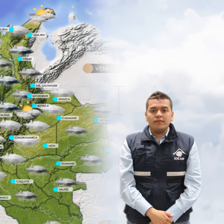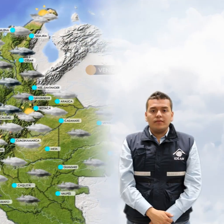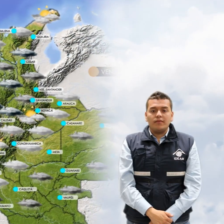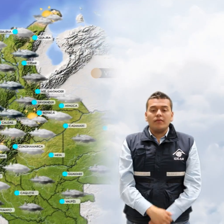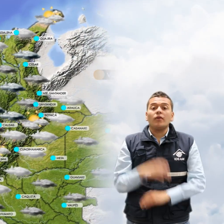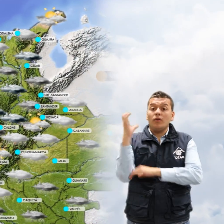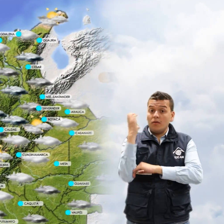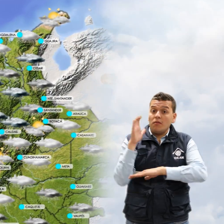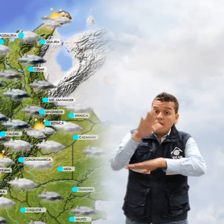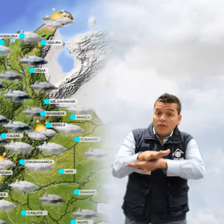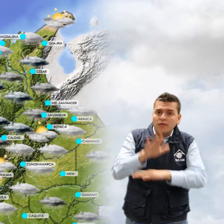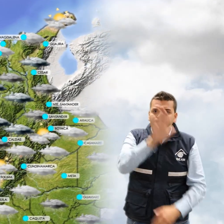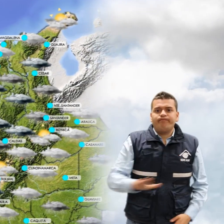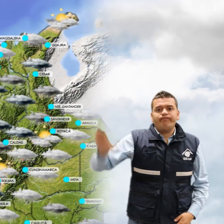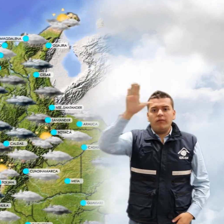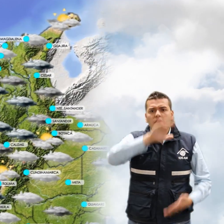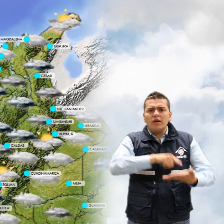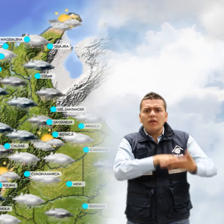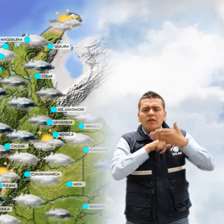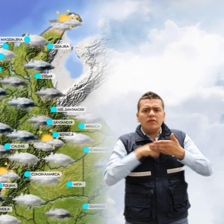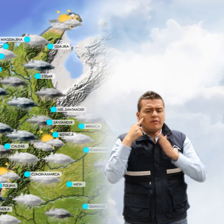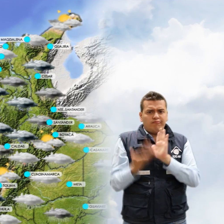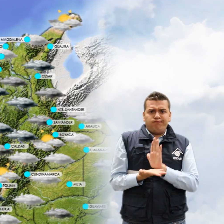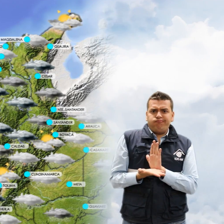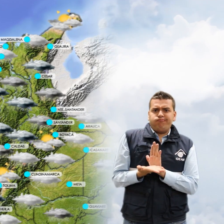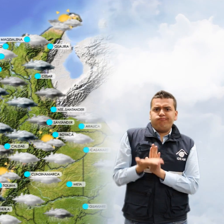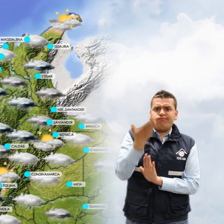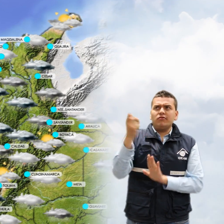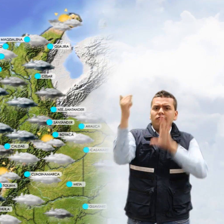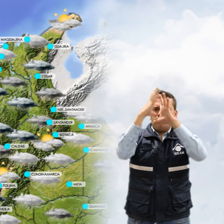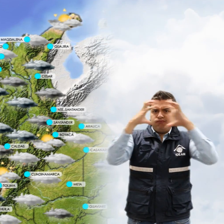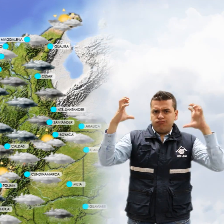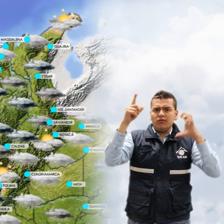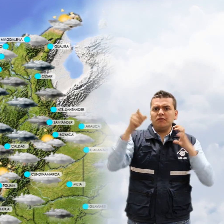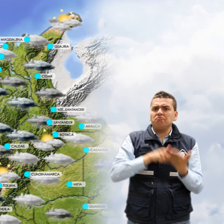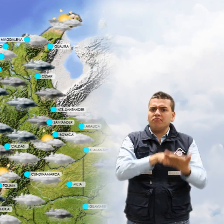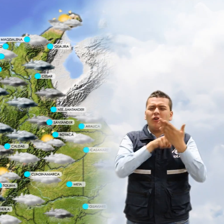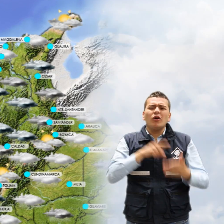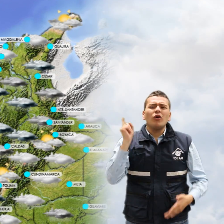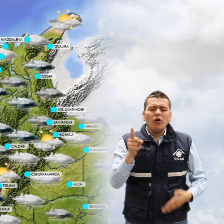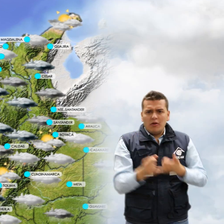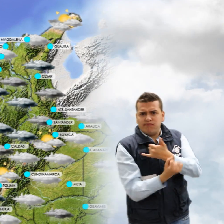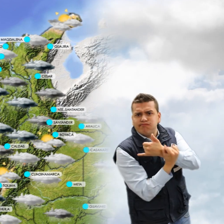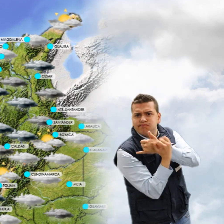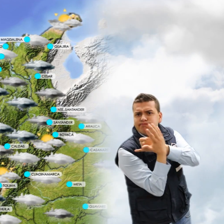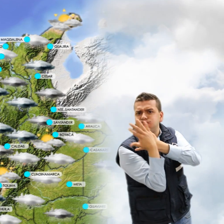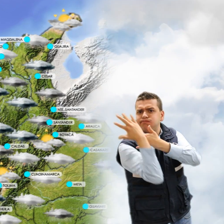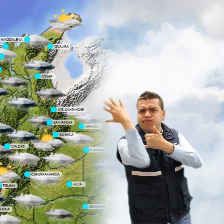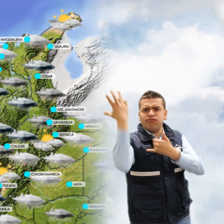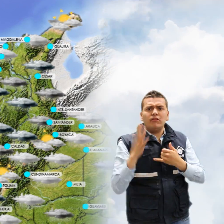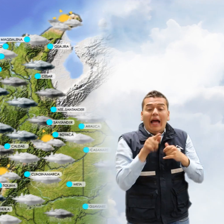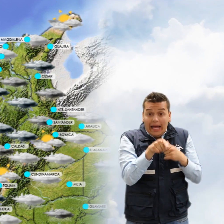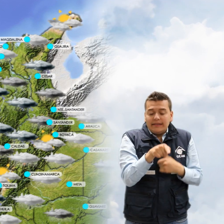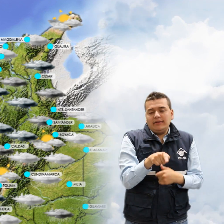En horas de la tarde, a nivel nacional, tendremos un incremento significativo de la nubosidad. Esto debido al paso de una onda tropical.